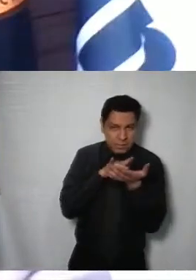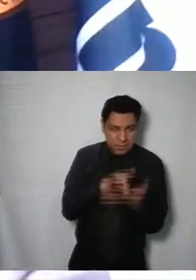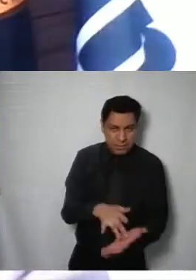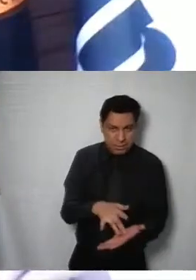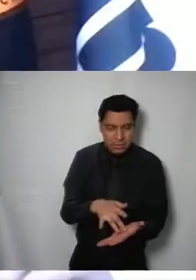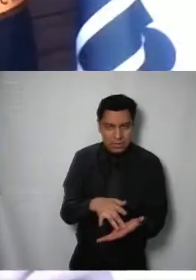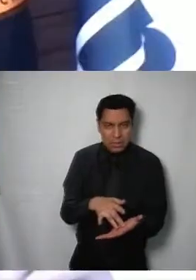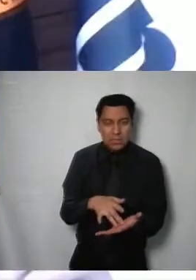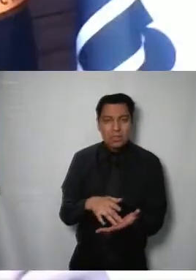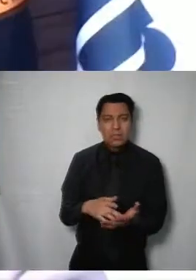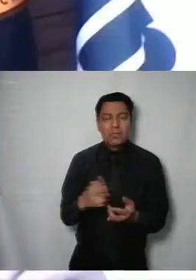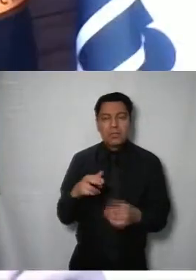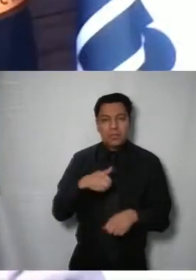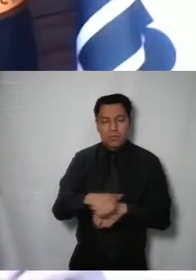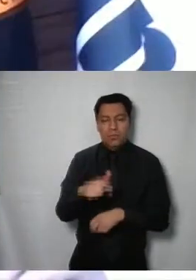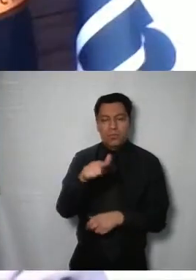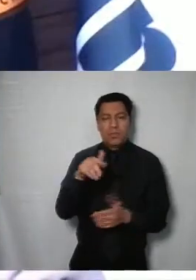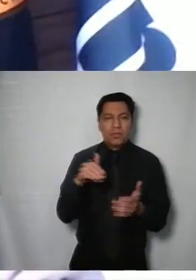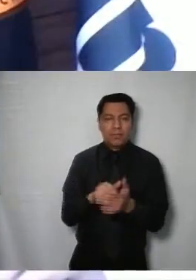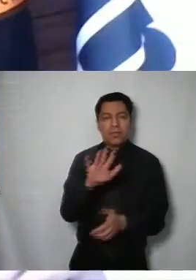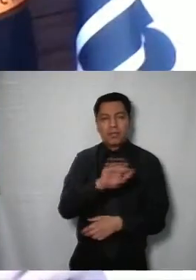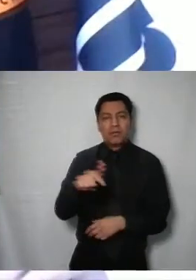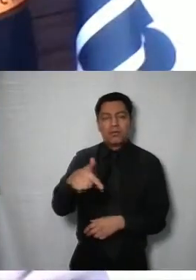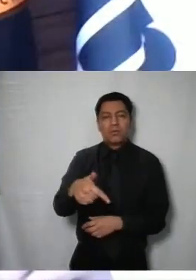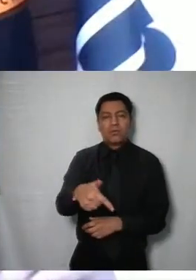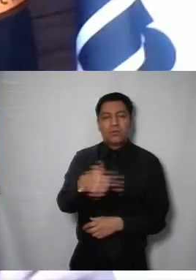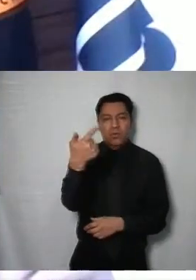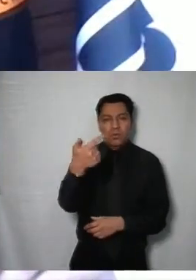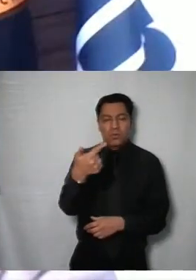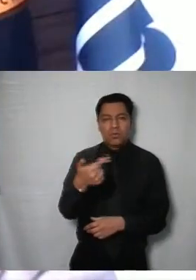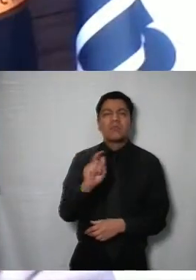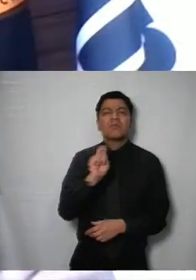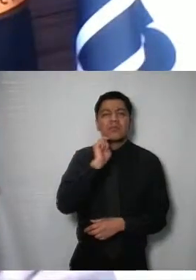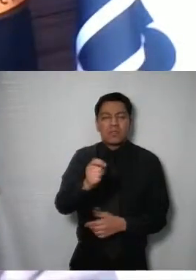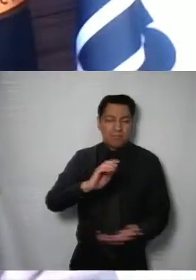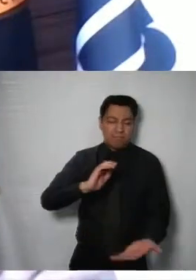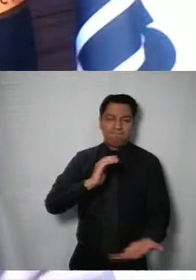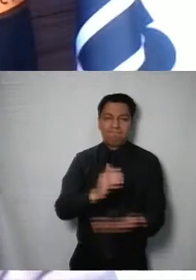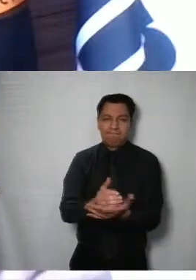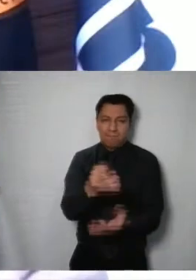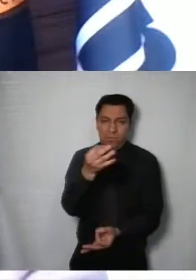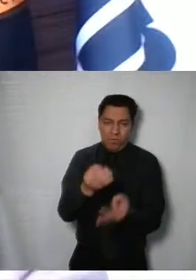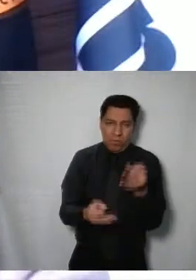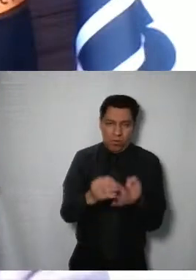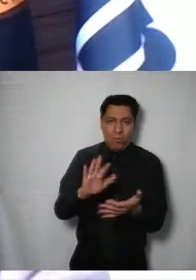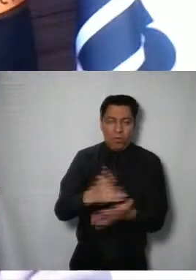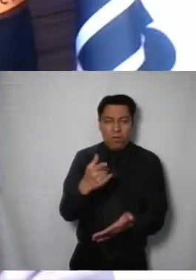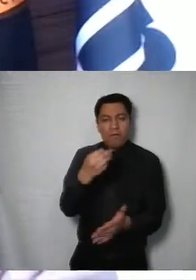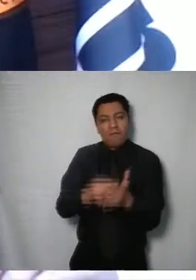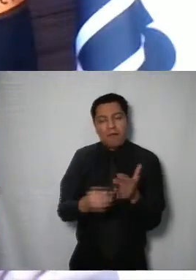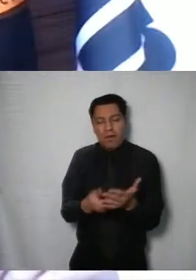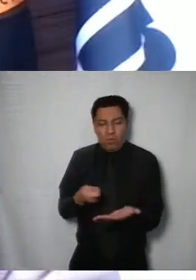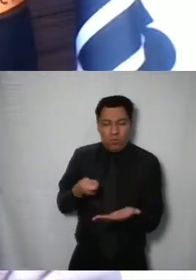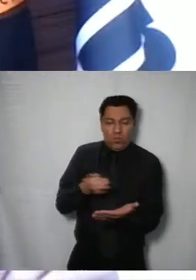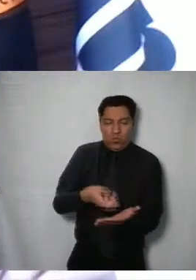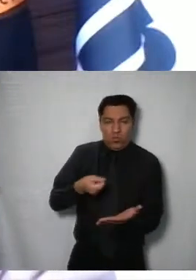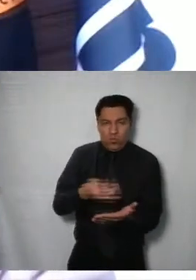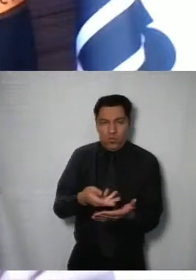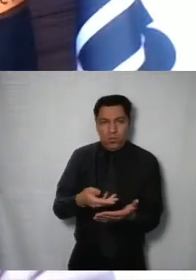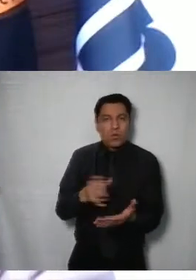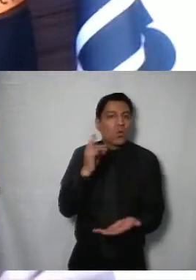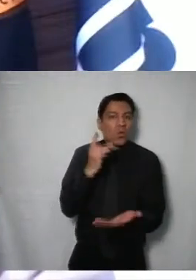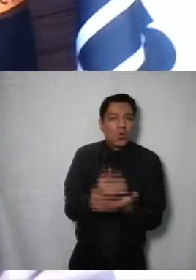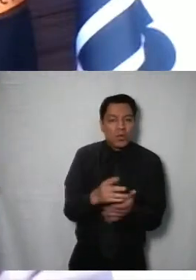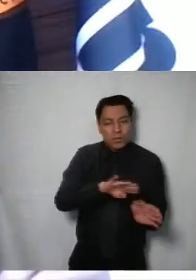favor de que el recurso de revisión 7512 tenga el sentido de sobre ser por quedar sin materia con los votos particulares de la